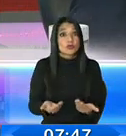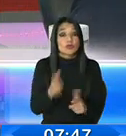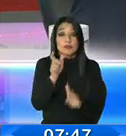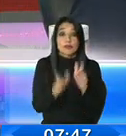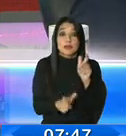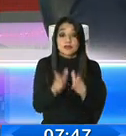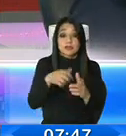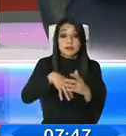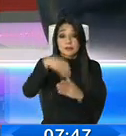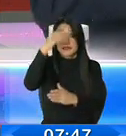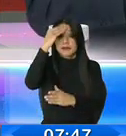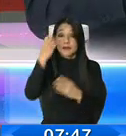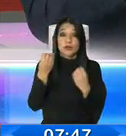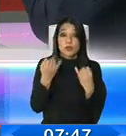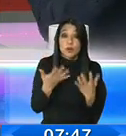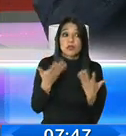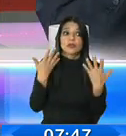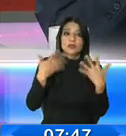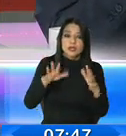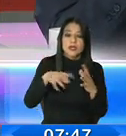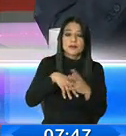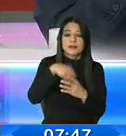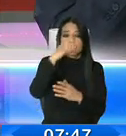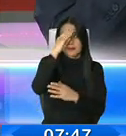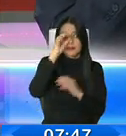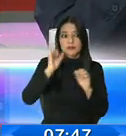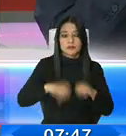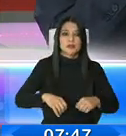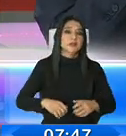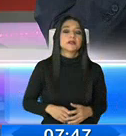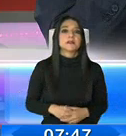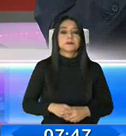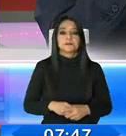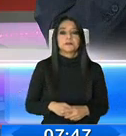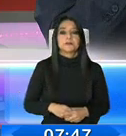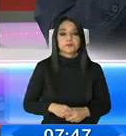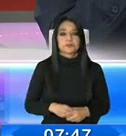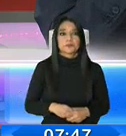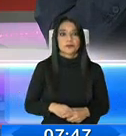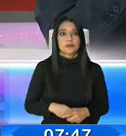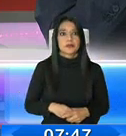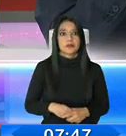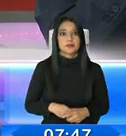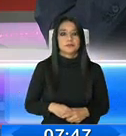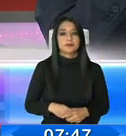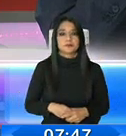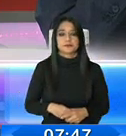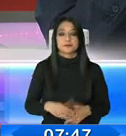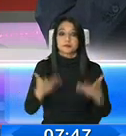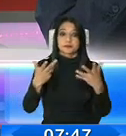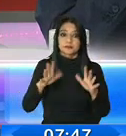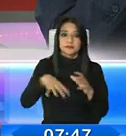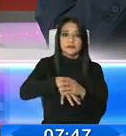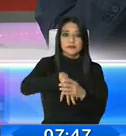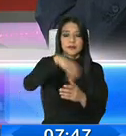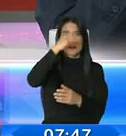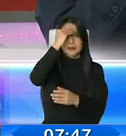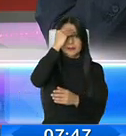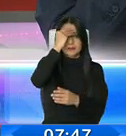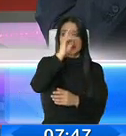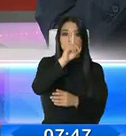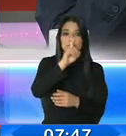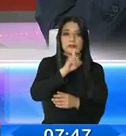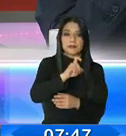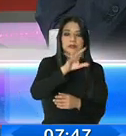que van a emprender y los que ya existen como emprendedores? Sacaremos... Para los que existen ya emprendedores, están estos 1